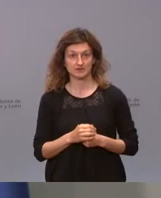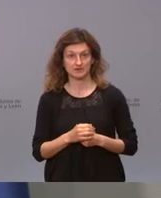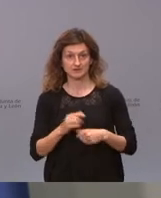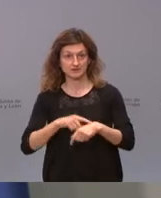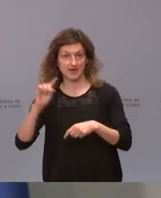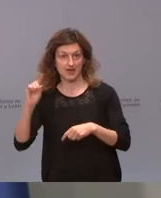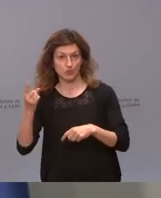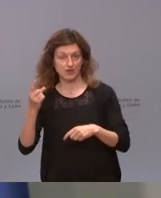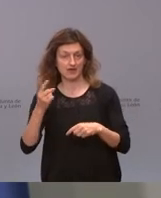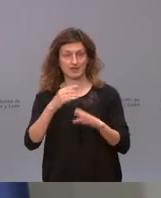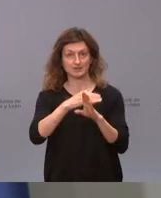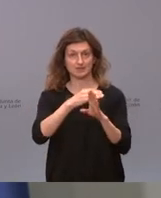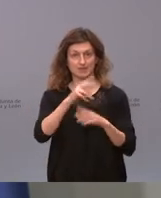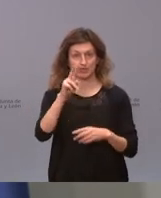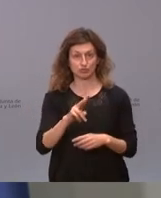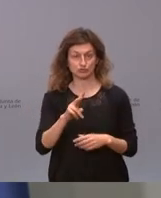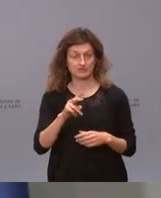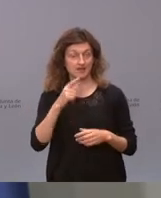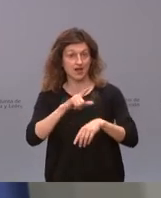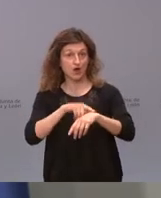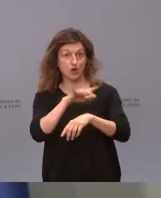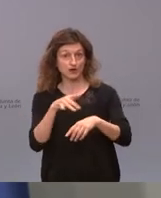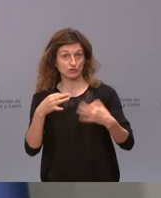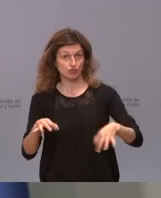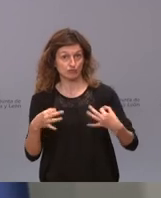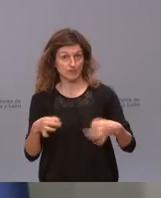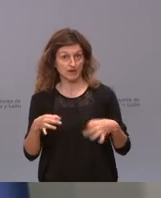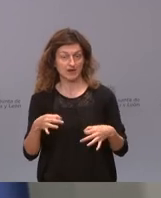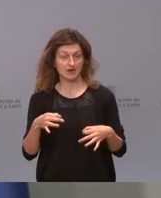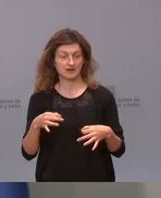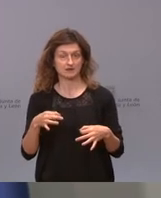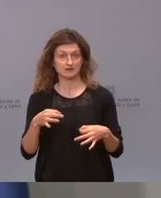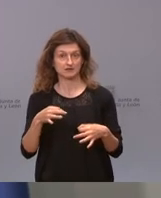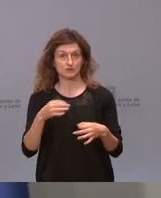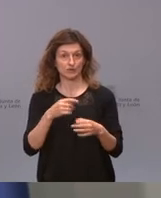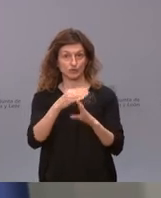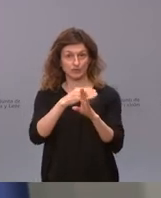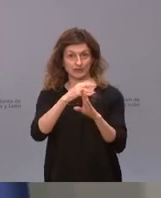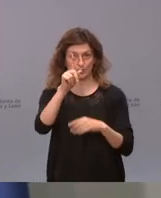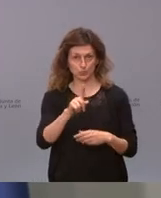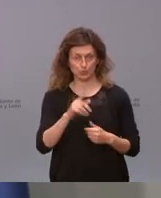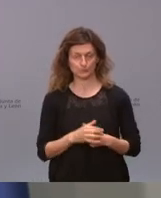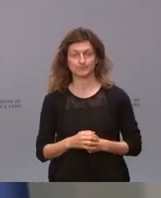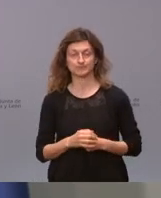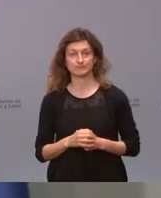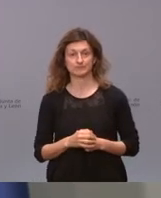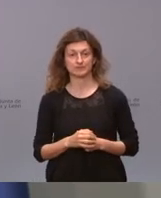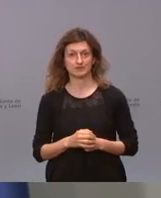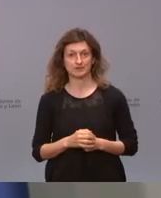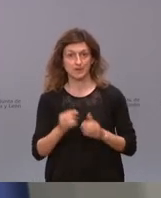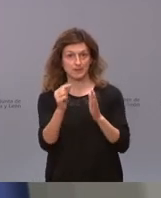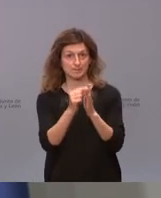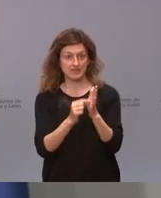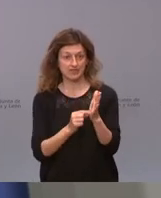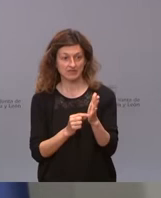y horario normal ya a partir de la alerta 1. Tomamos esta medida básicamente porque no